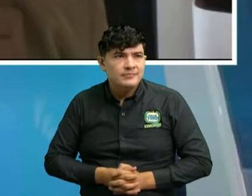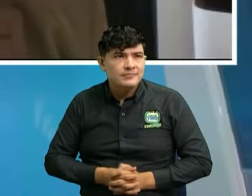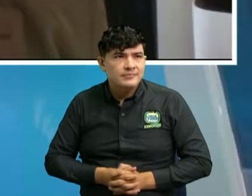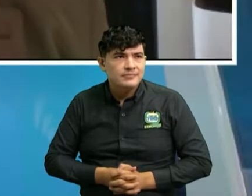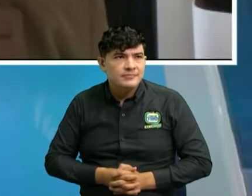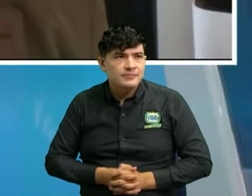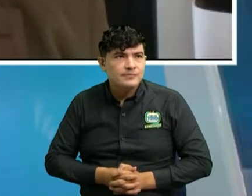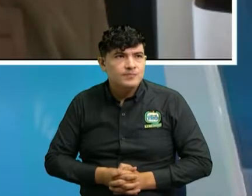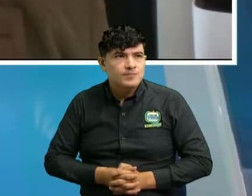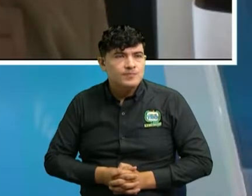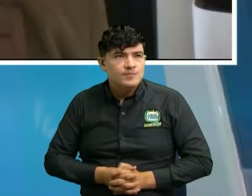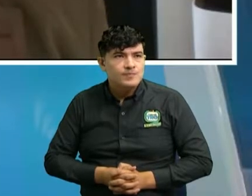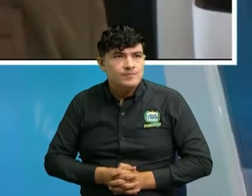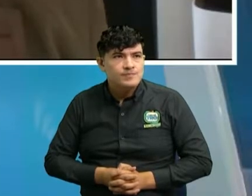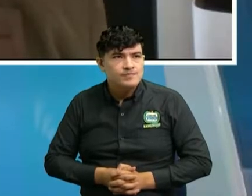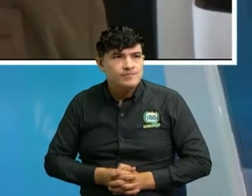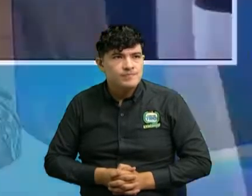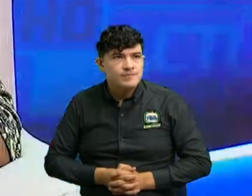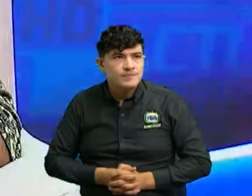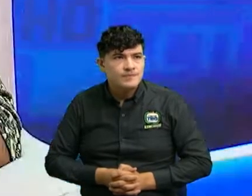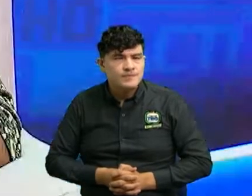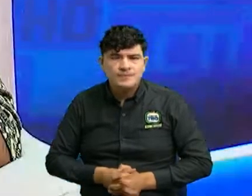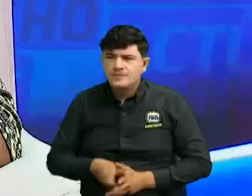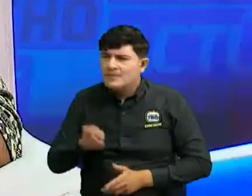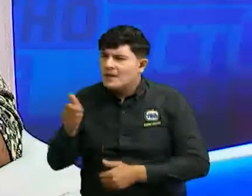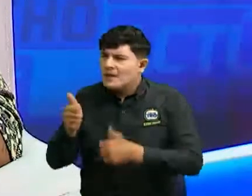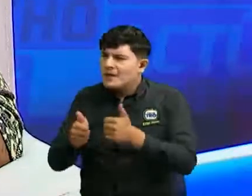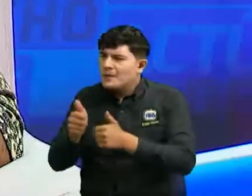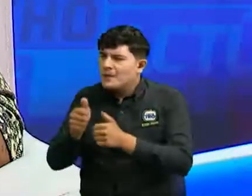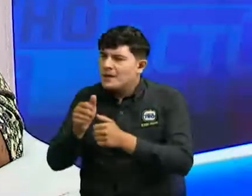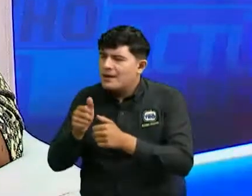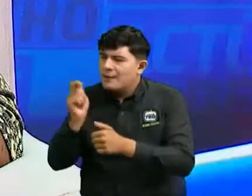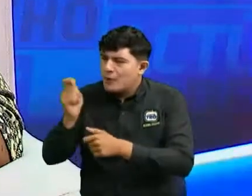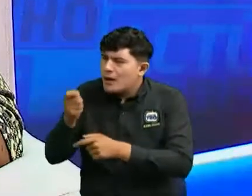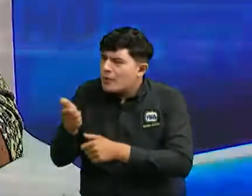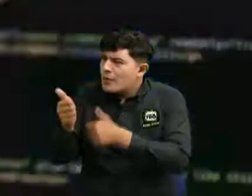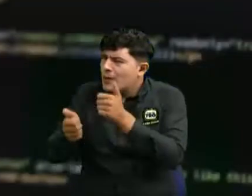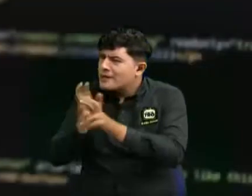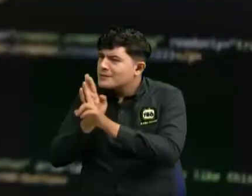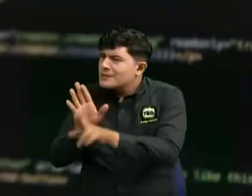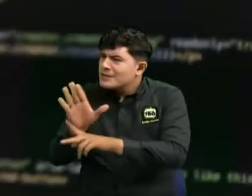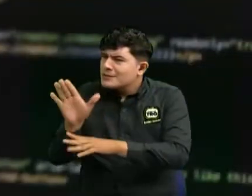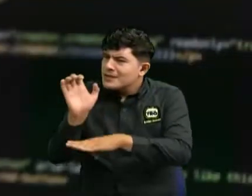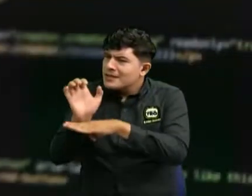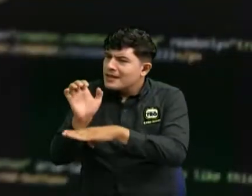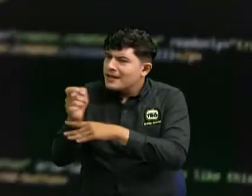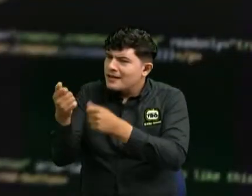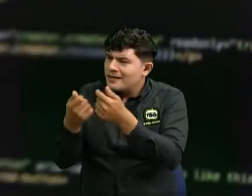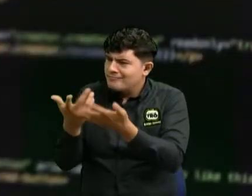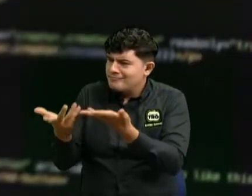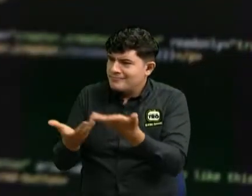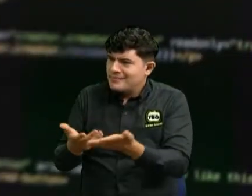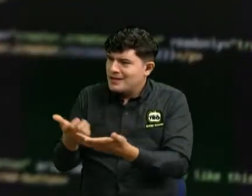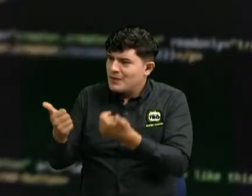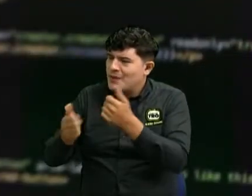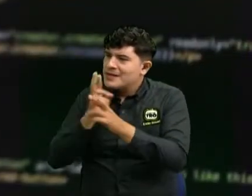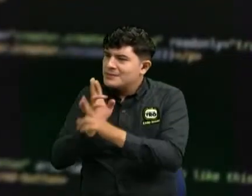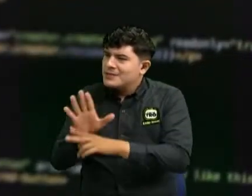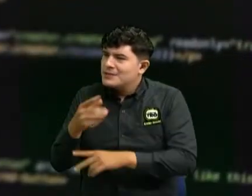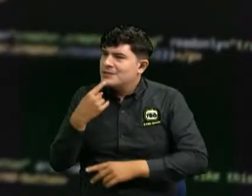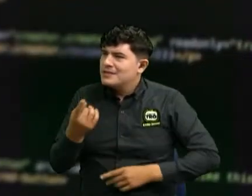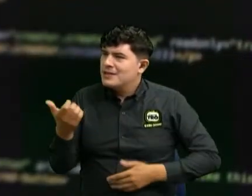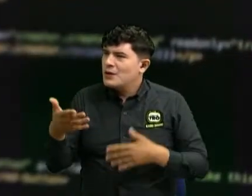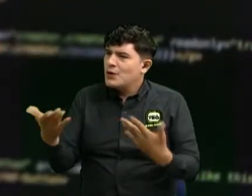Bueno, abogado, ¿qué podemos decirle frente a esta situación también que se puede llegar a presentar? ¿No, abogados? ¿Qué le podemos decir a nuestros